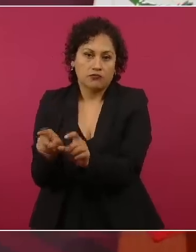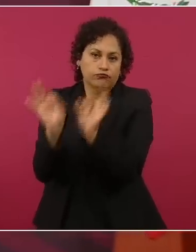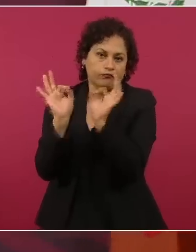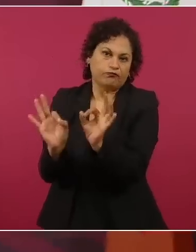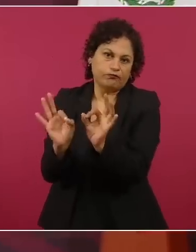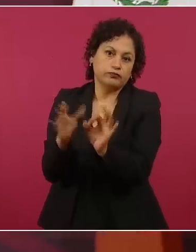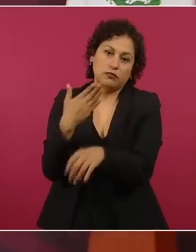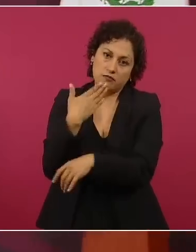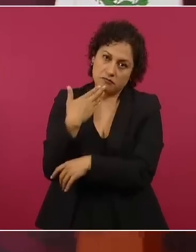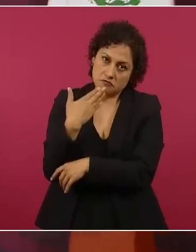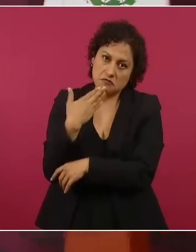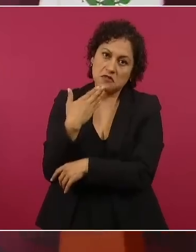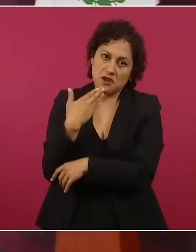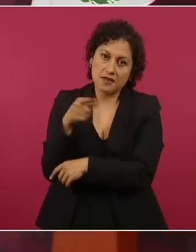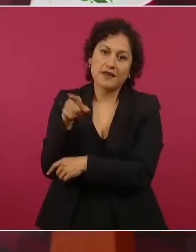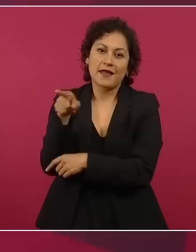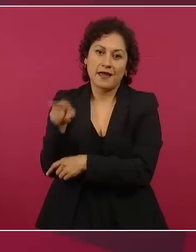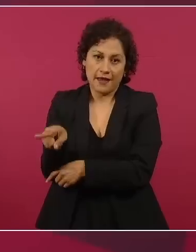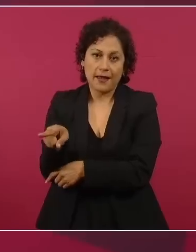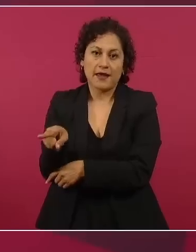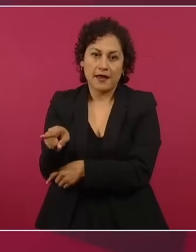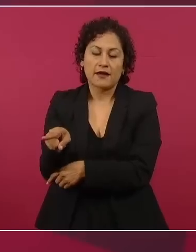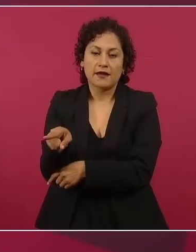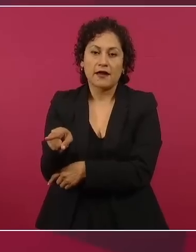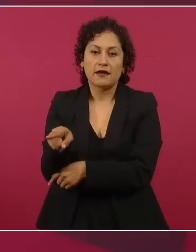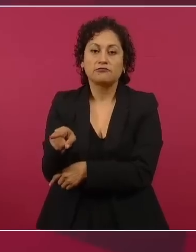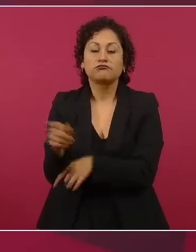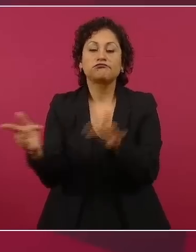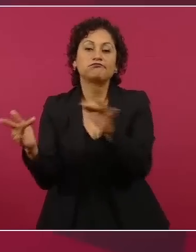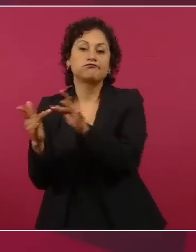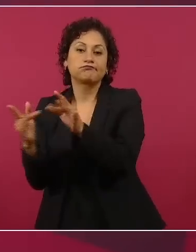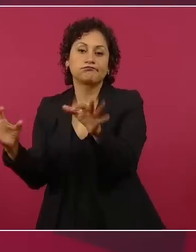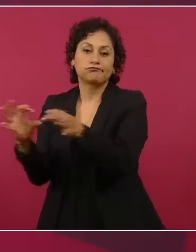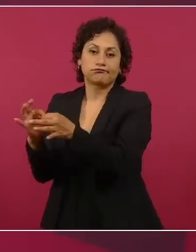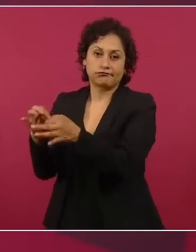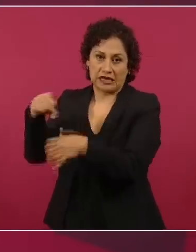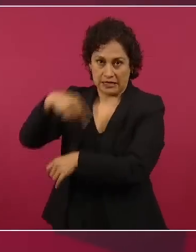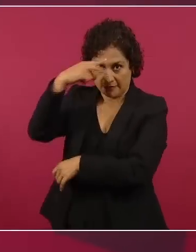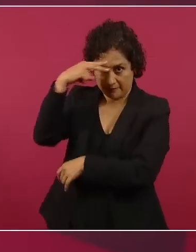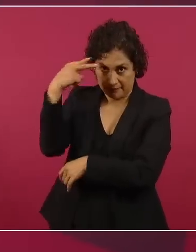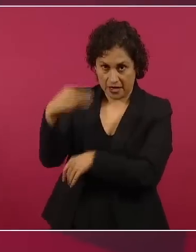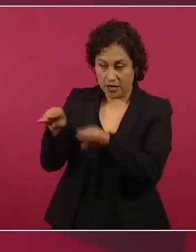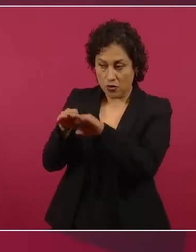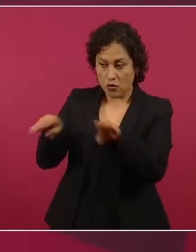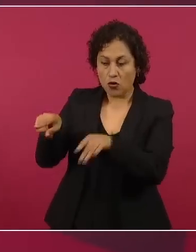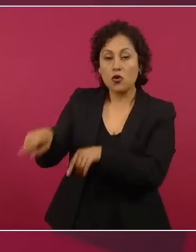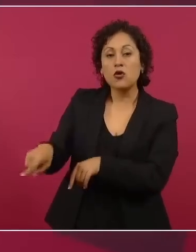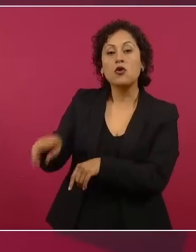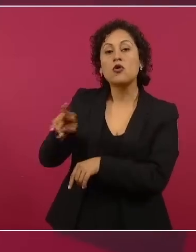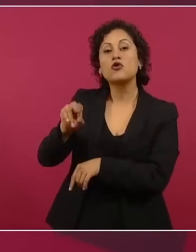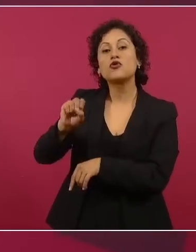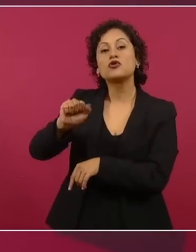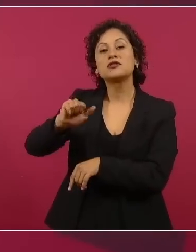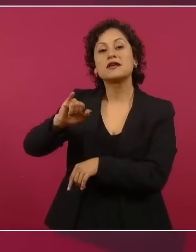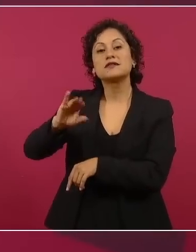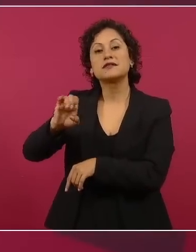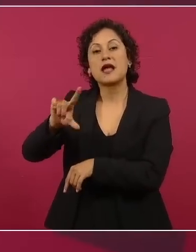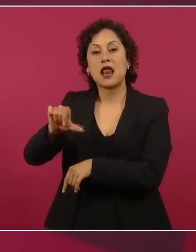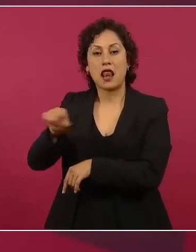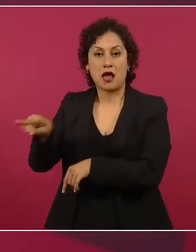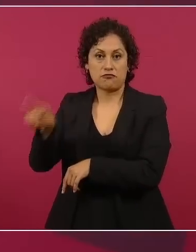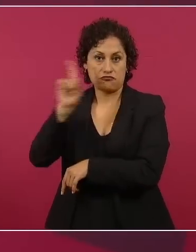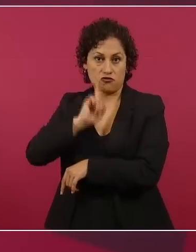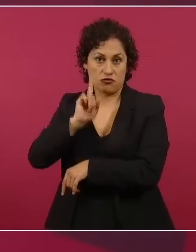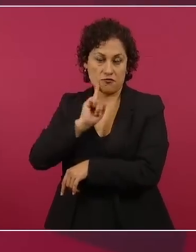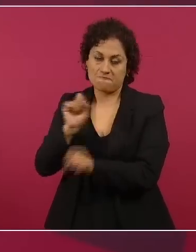vinculación con son Rosa Aicela Rodríguez, de parte nuestra, pero surgió esto. ¿Y